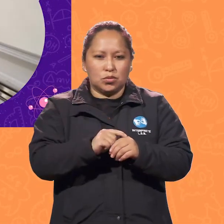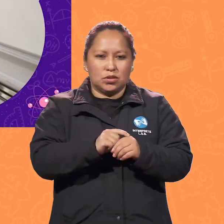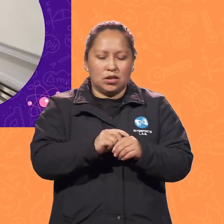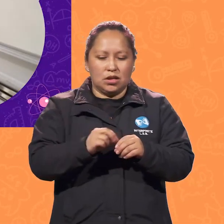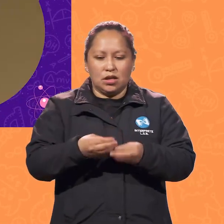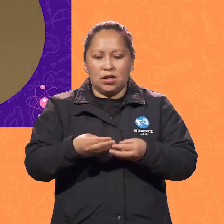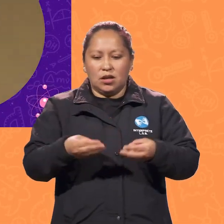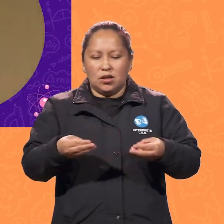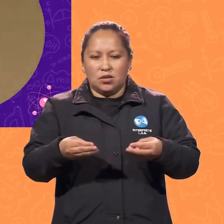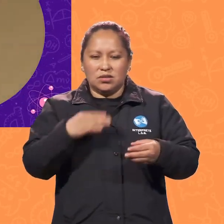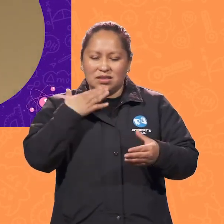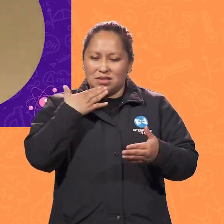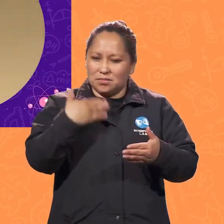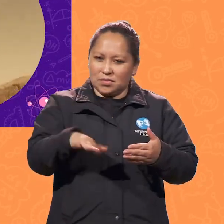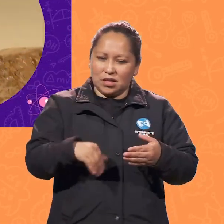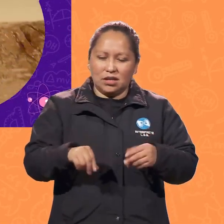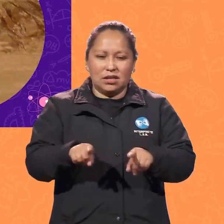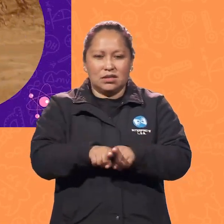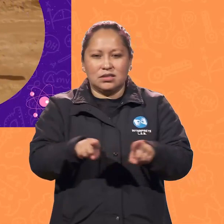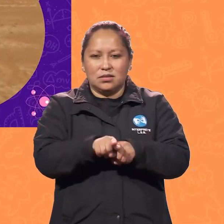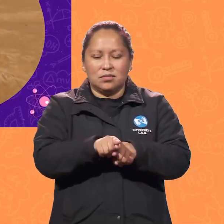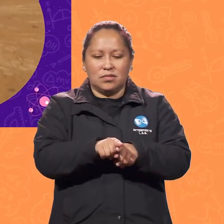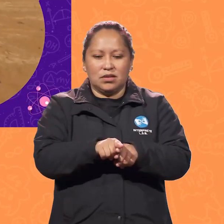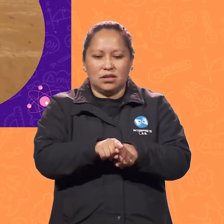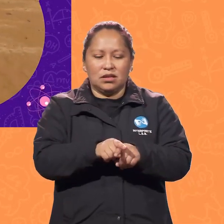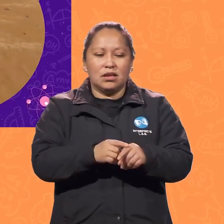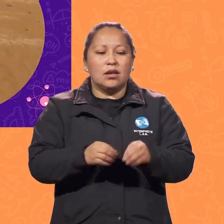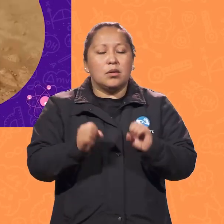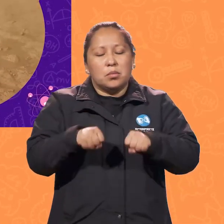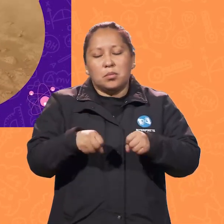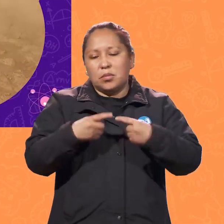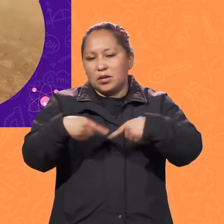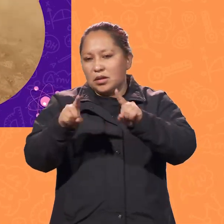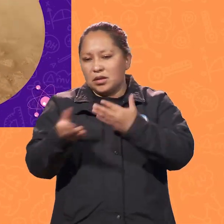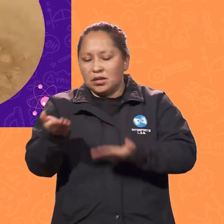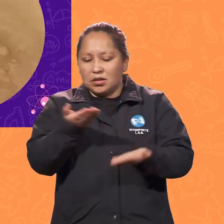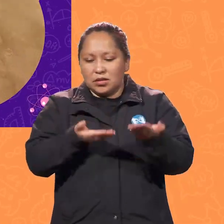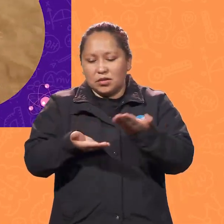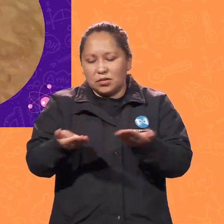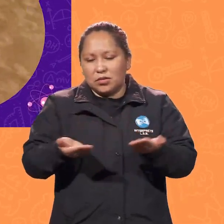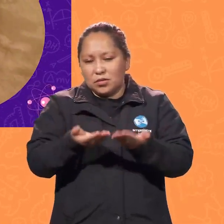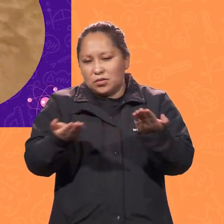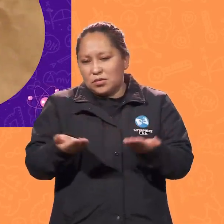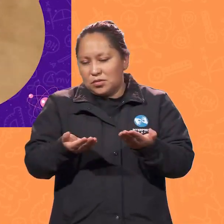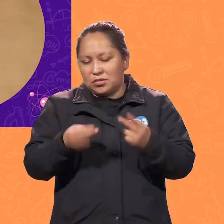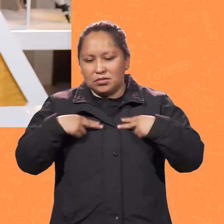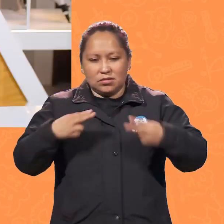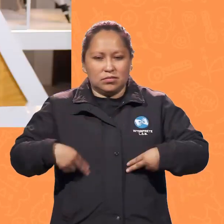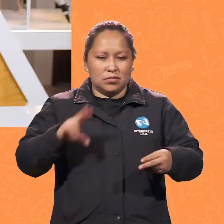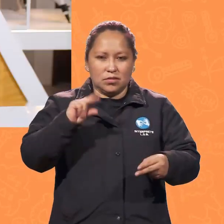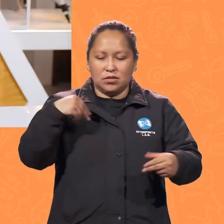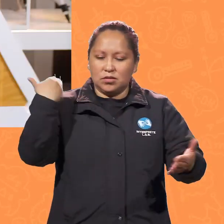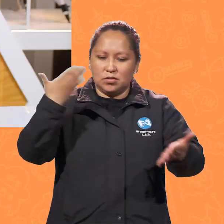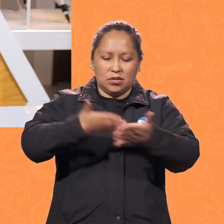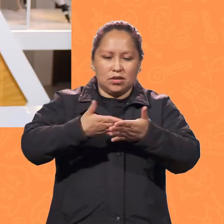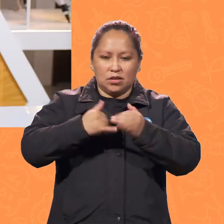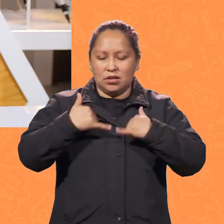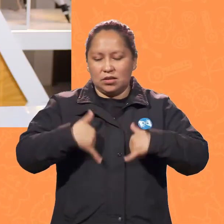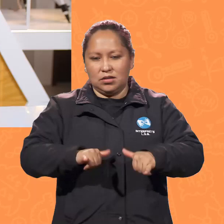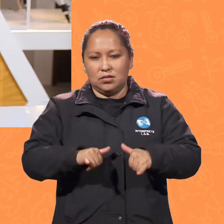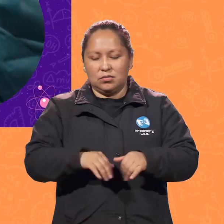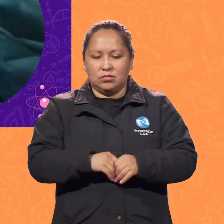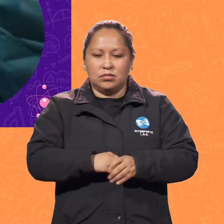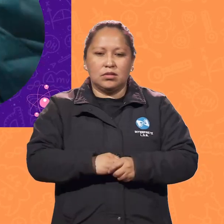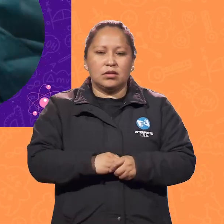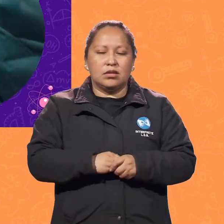o peligrosas. Pueden ir donde el humano no llegó todavía. Por ejemplo, al planeta Marte. Prestan servicios de